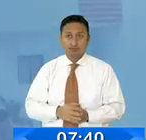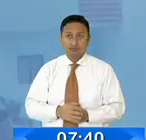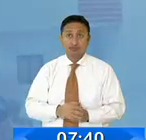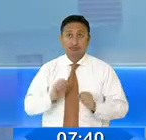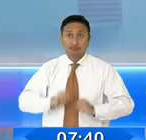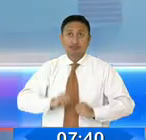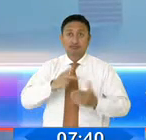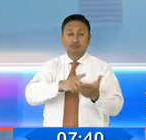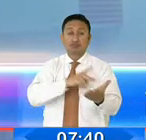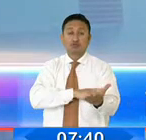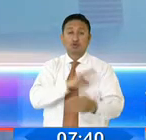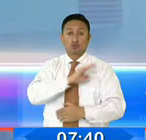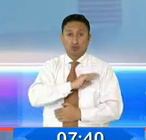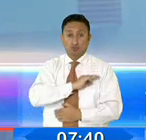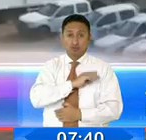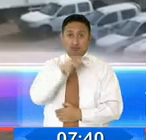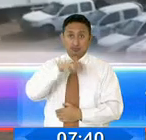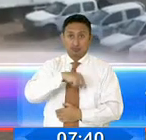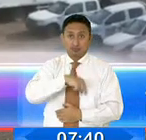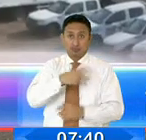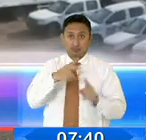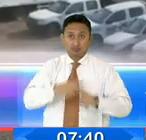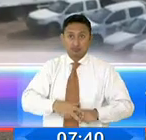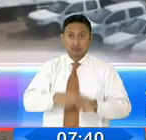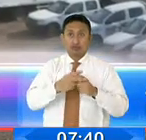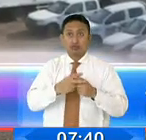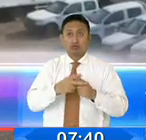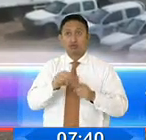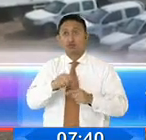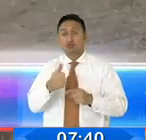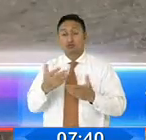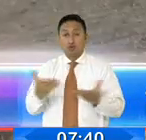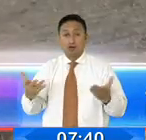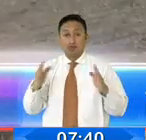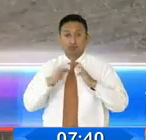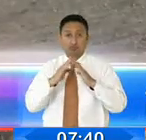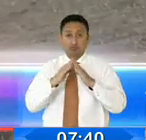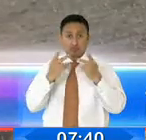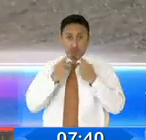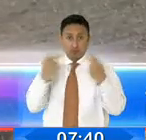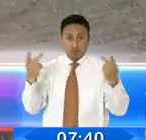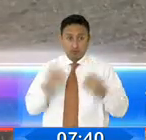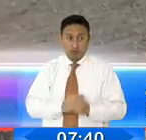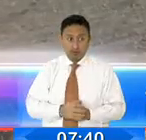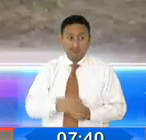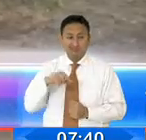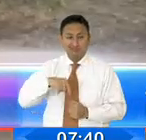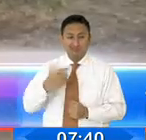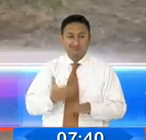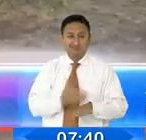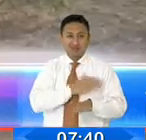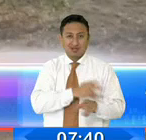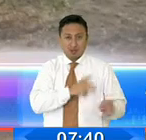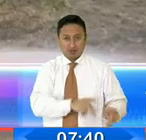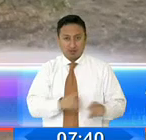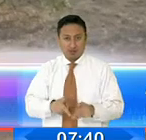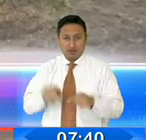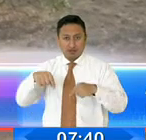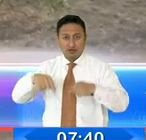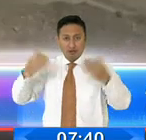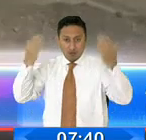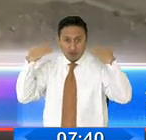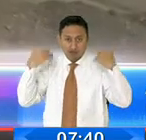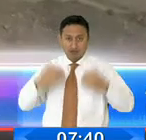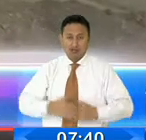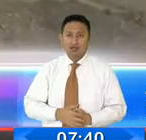el proyecto municipal, este es el inicio de otras obras de vivienda popular que se tiene previsto crear en la ciudad de